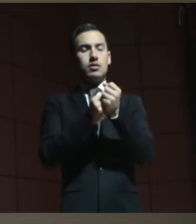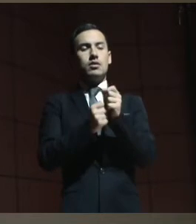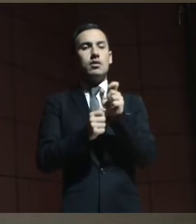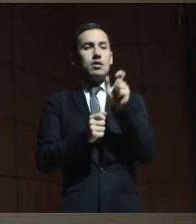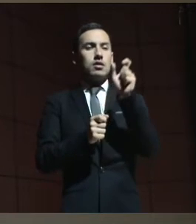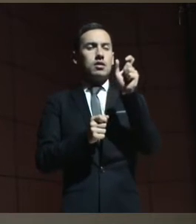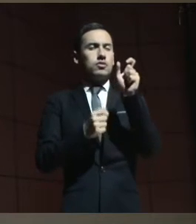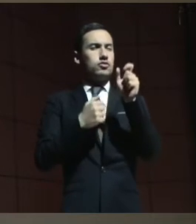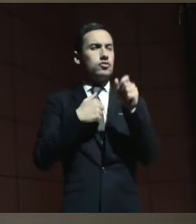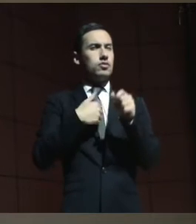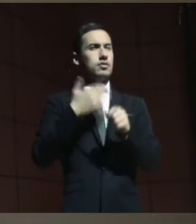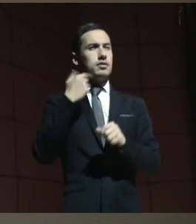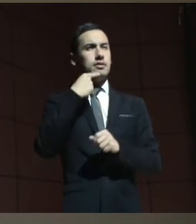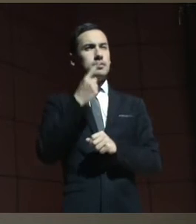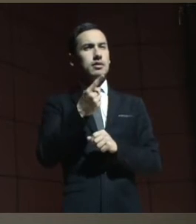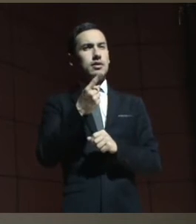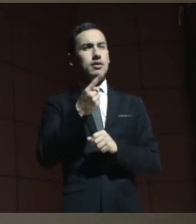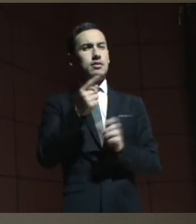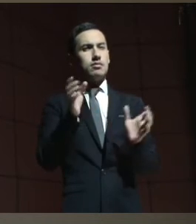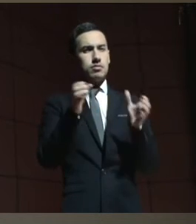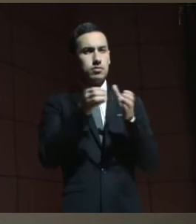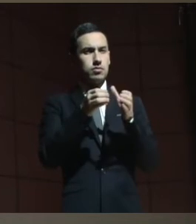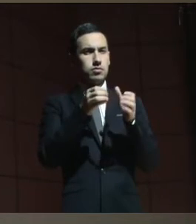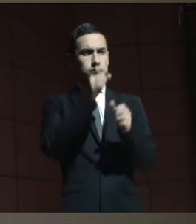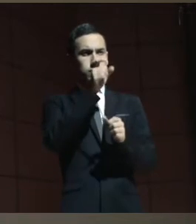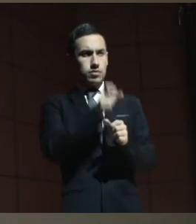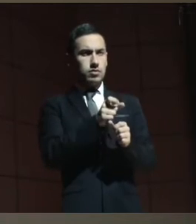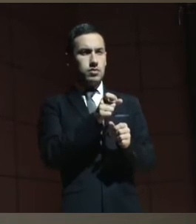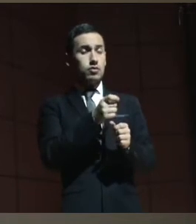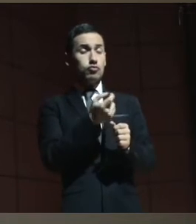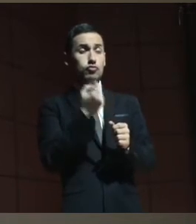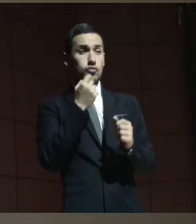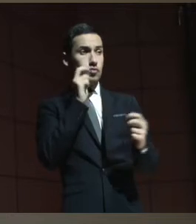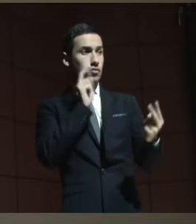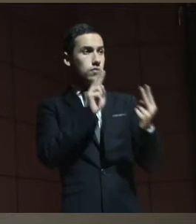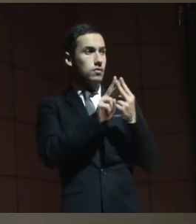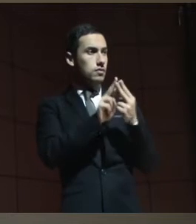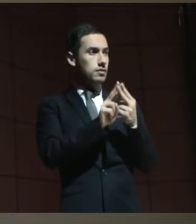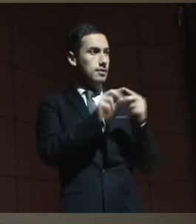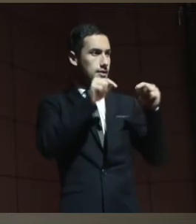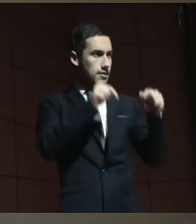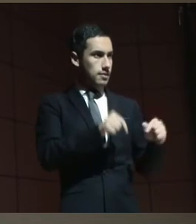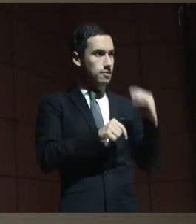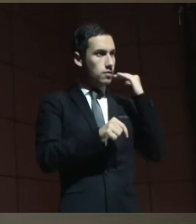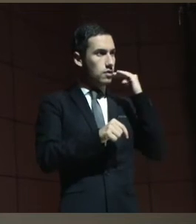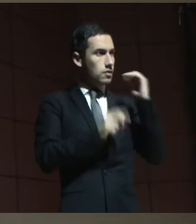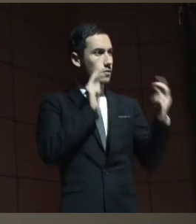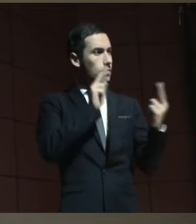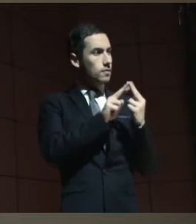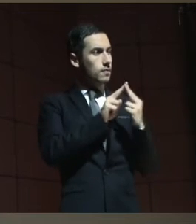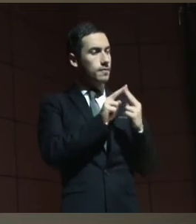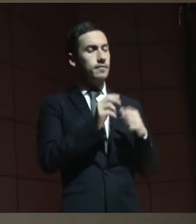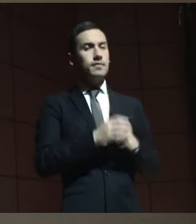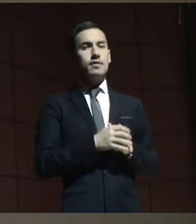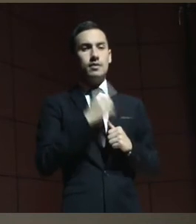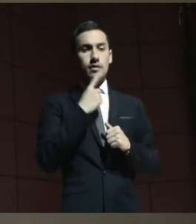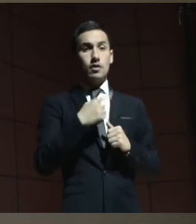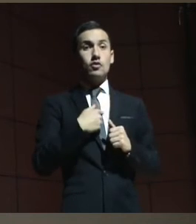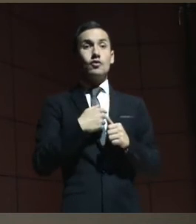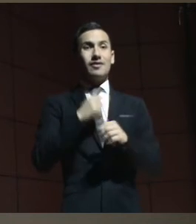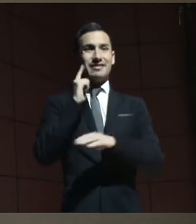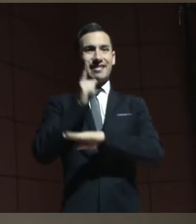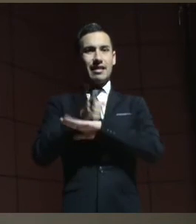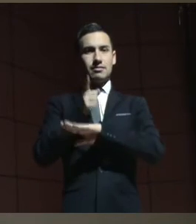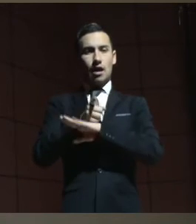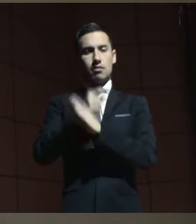verdad hoy le decía a una colega que con mucho placer acabo de conocer acá, que cuando dicté